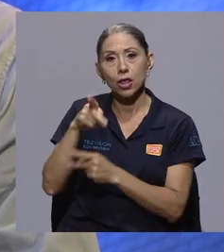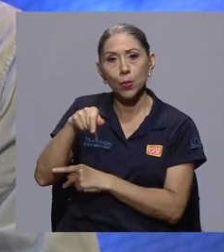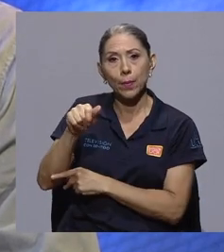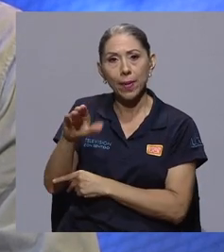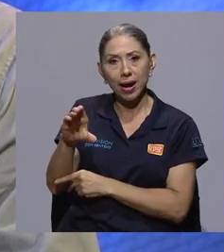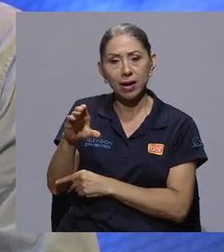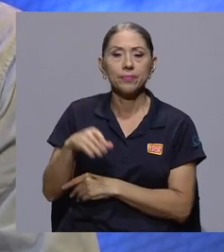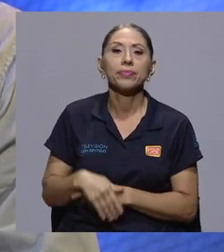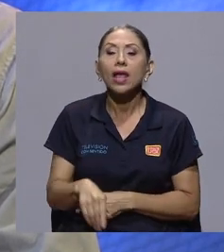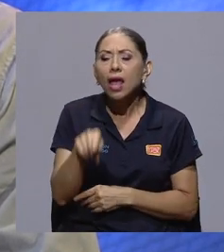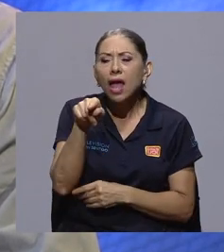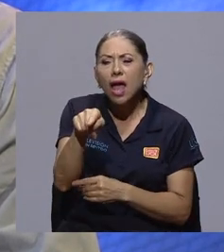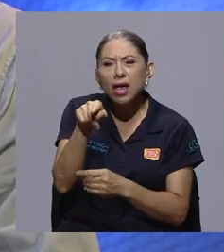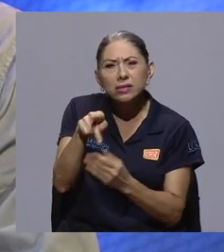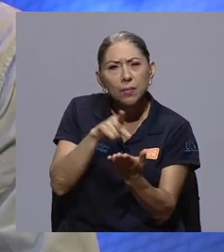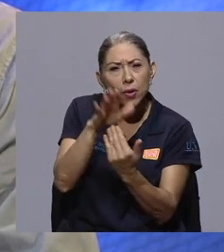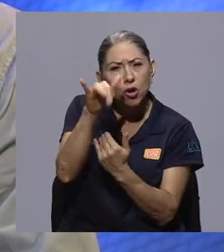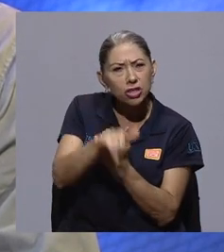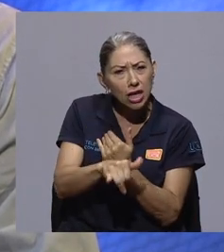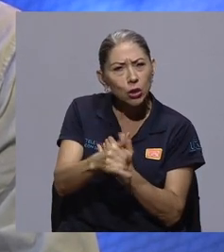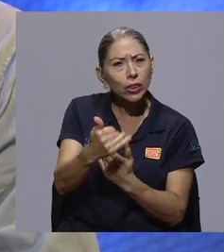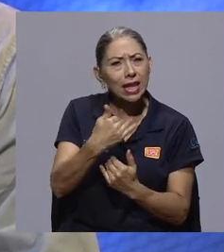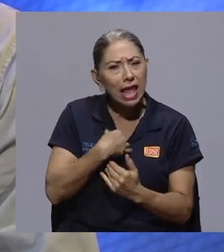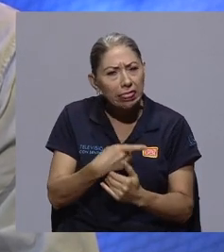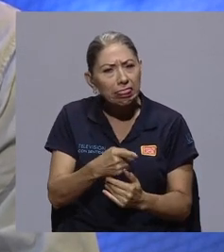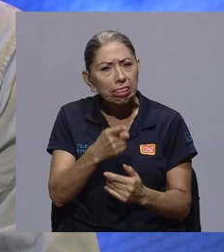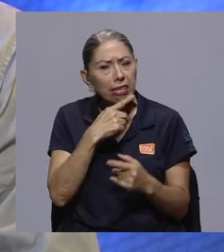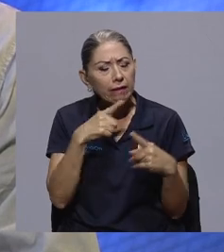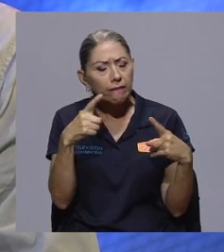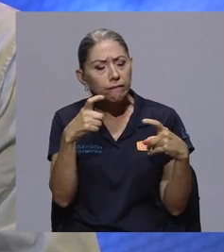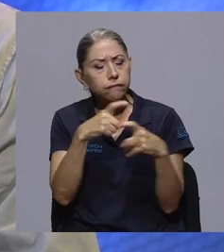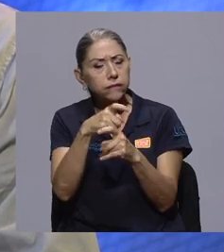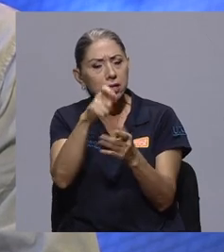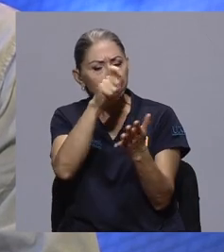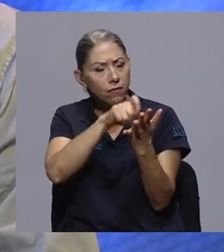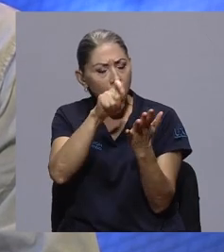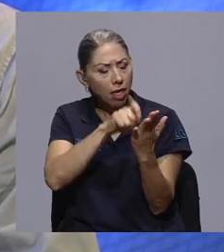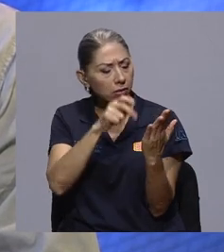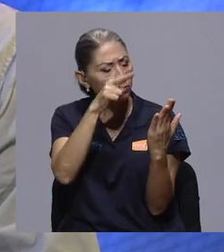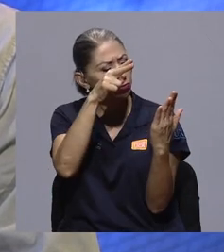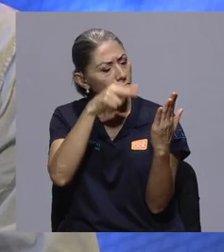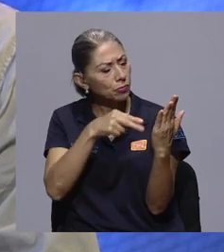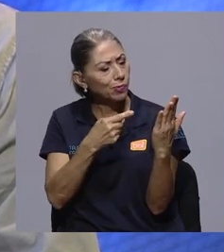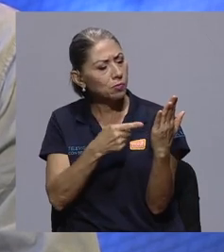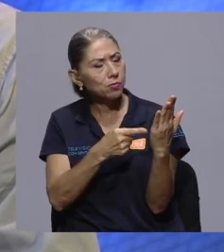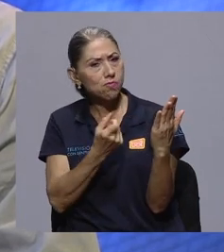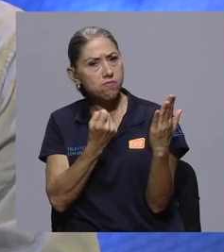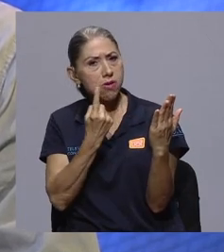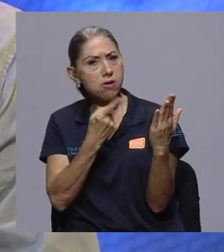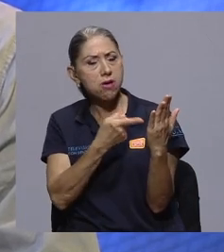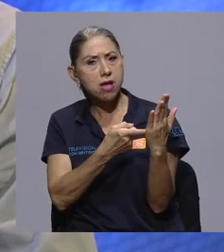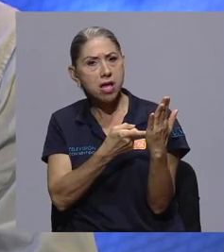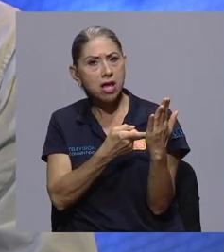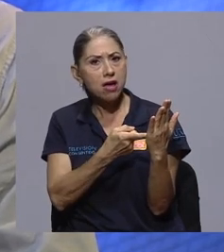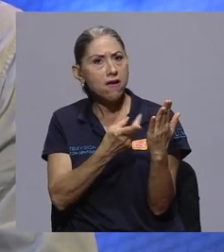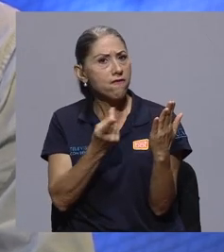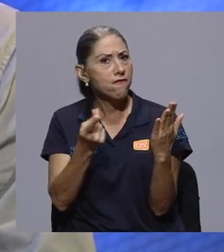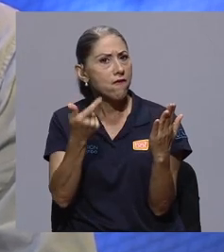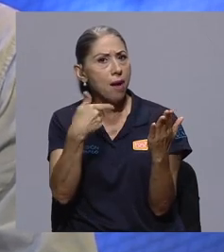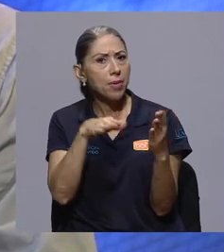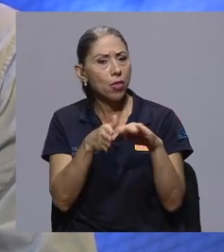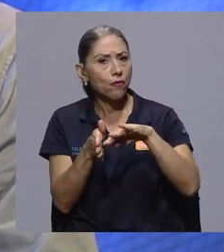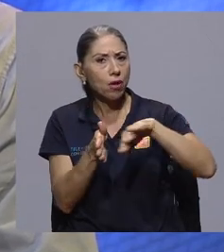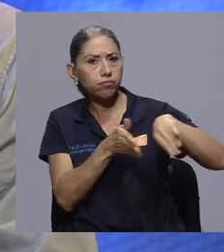tenía una redacción un poco compleja y rápidamente fue